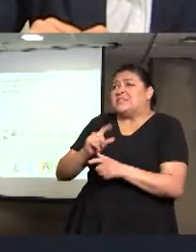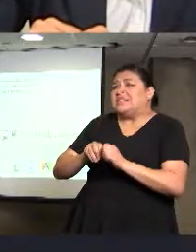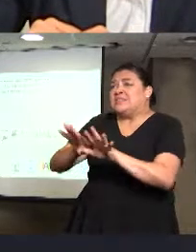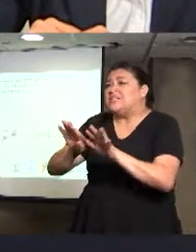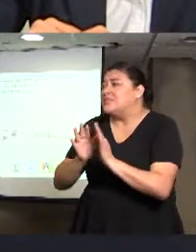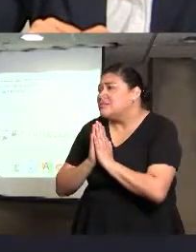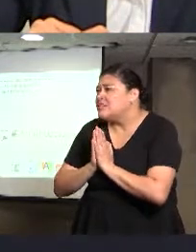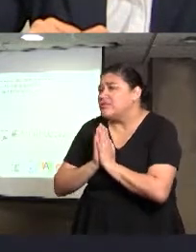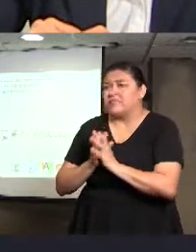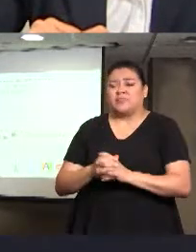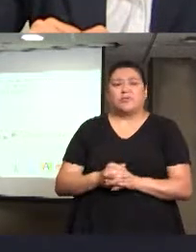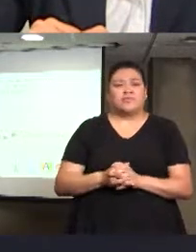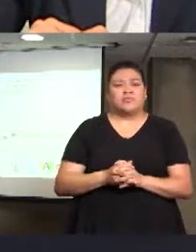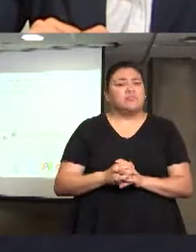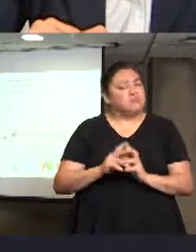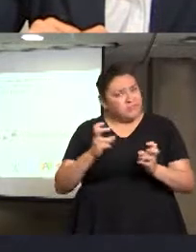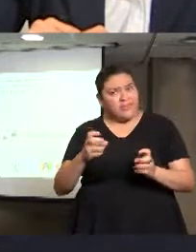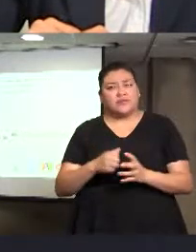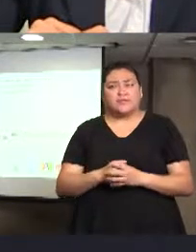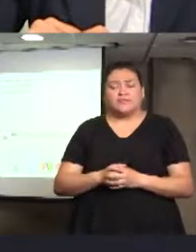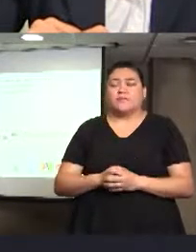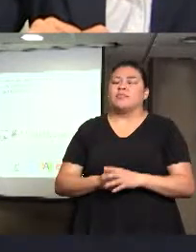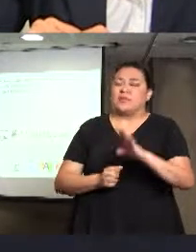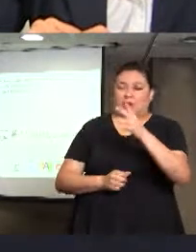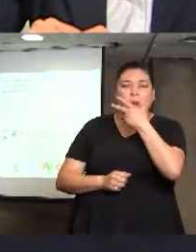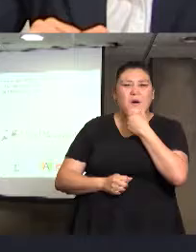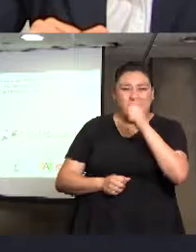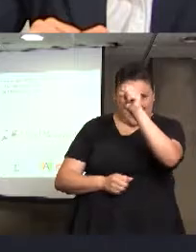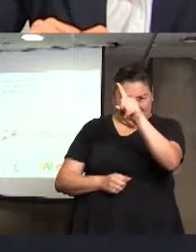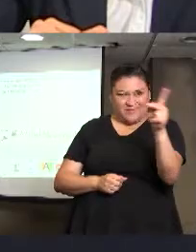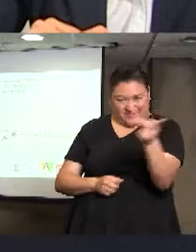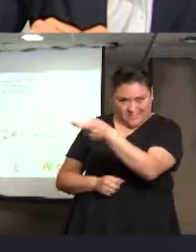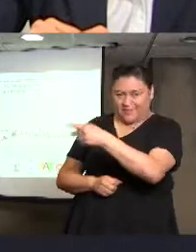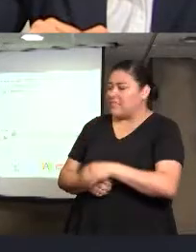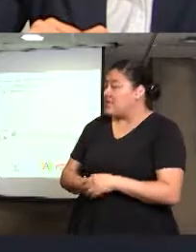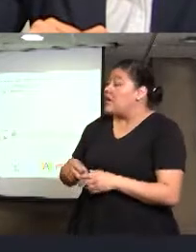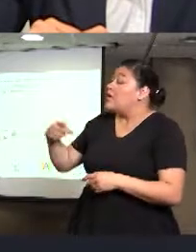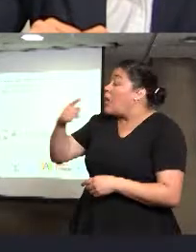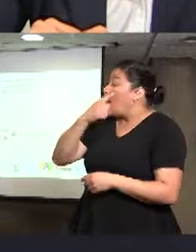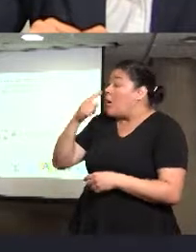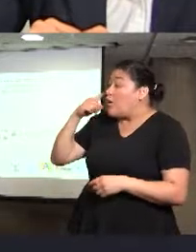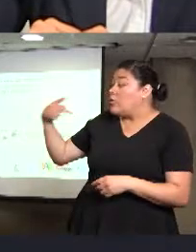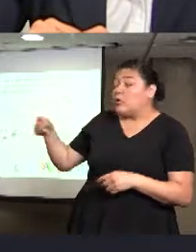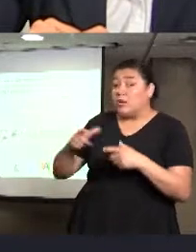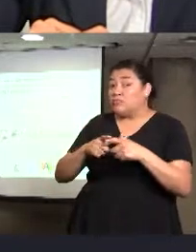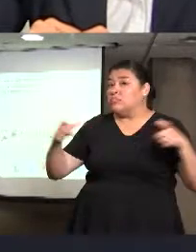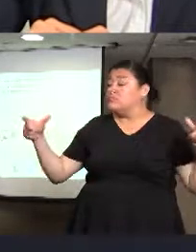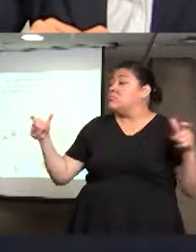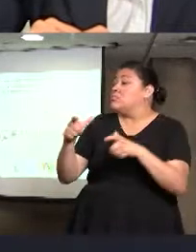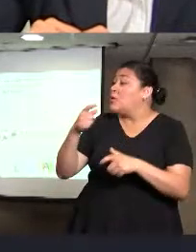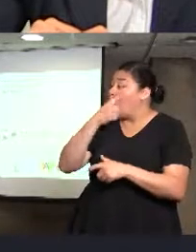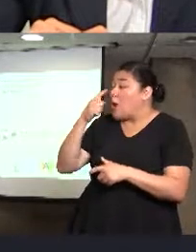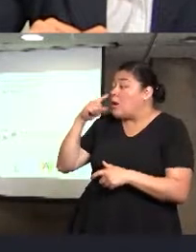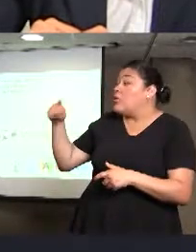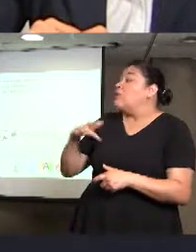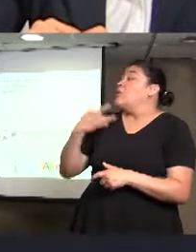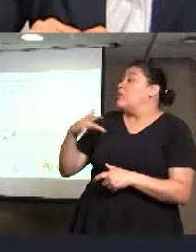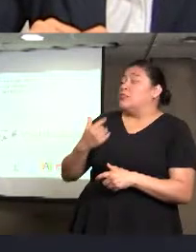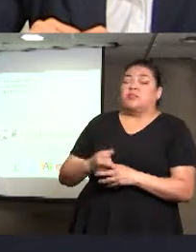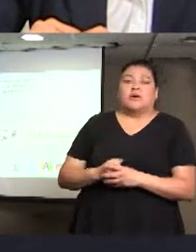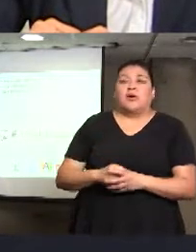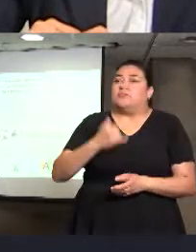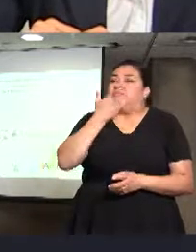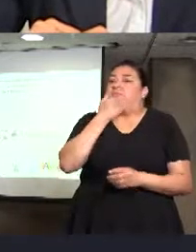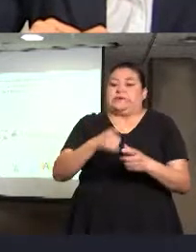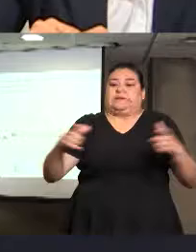podría decirles aumentado o no, lo que le puedo decir es